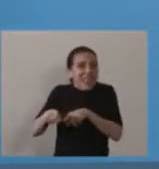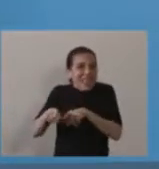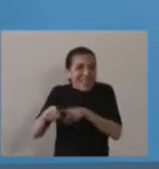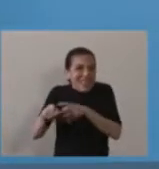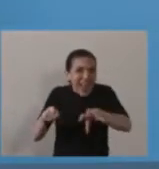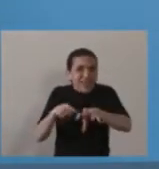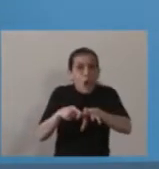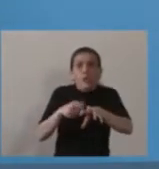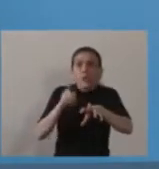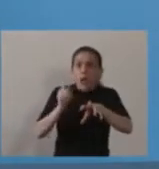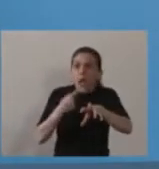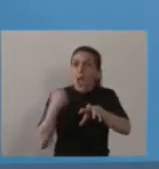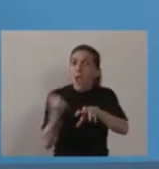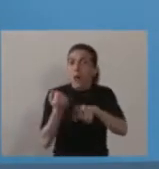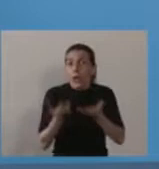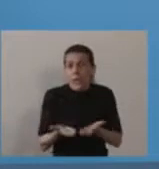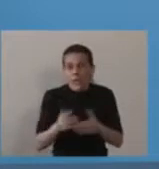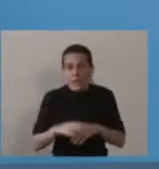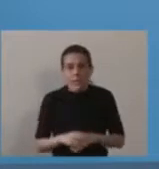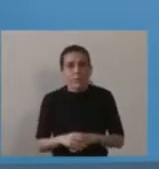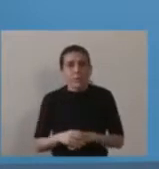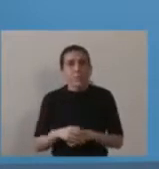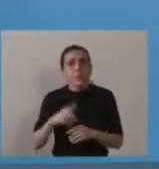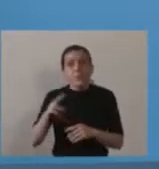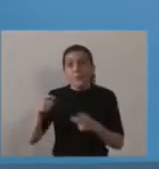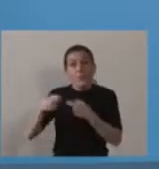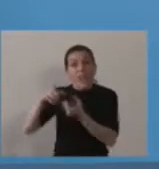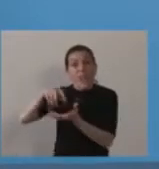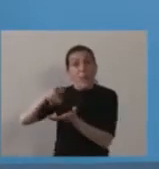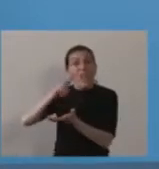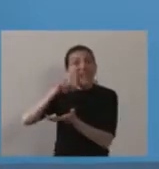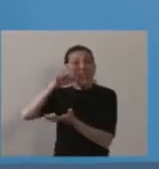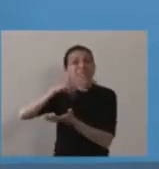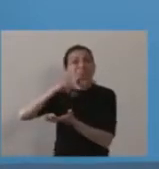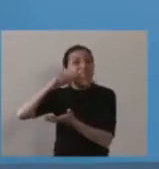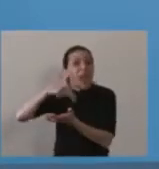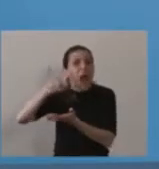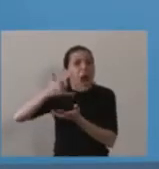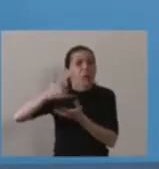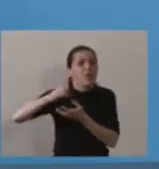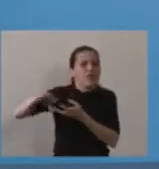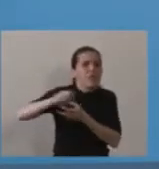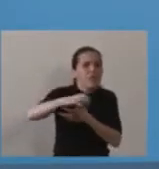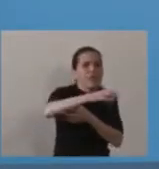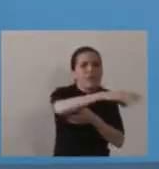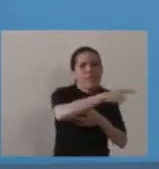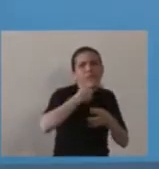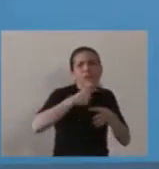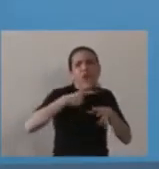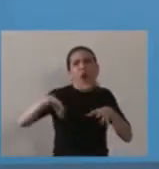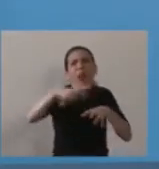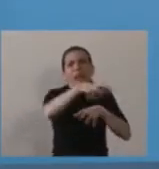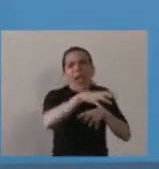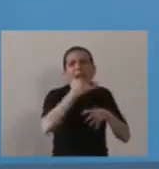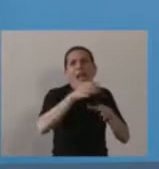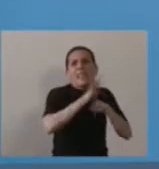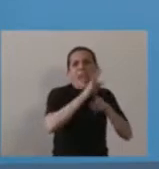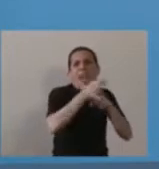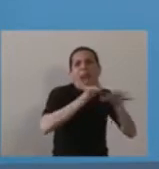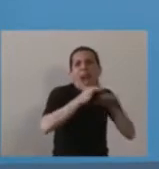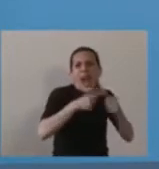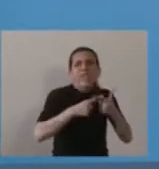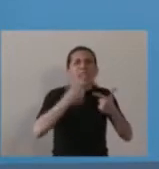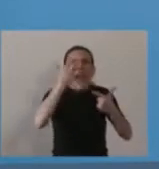importante. Vicentín cuenta con plantas de cereales y oleaginosas en diferentes localidades, en Avellaneda, San